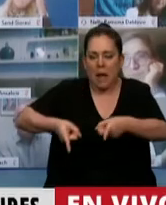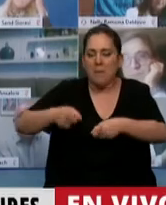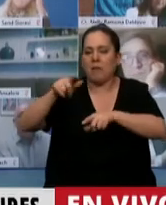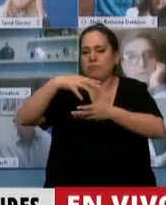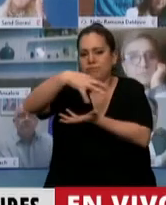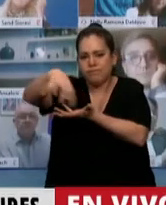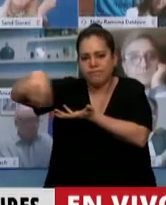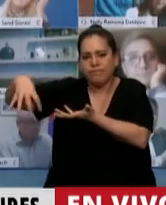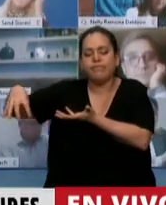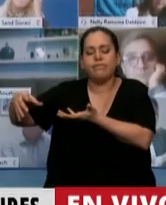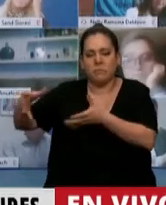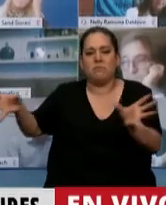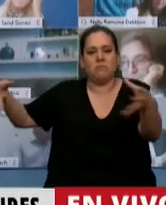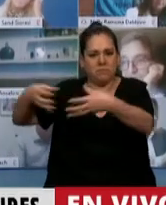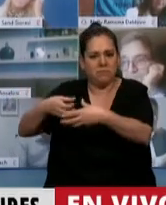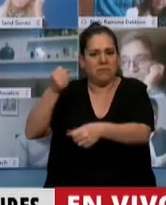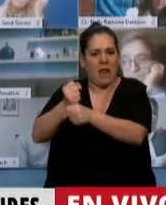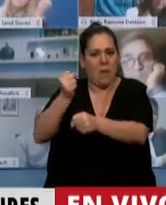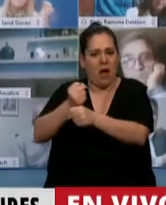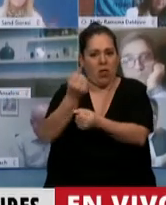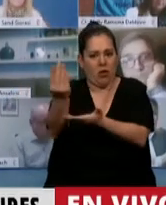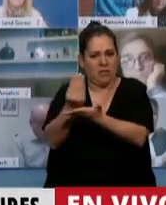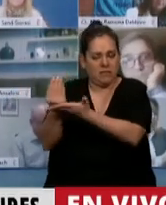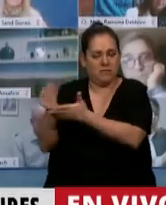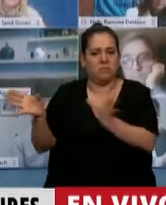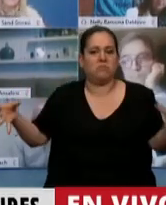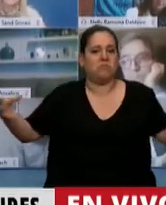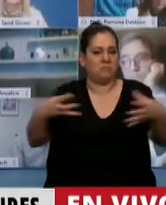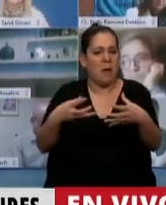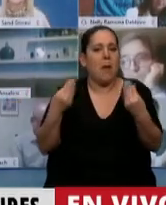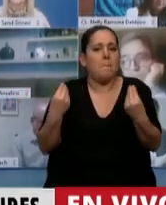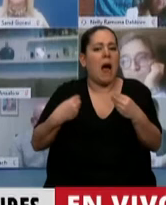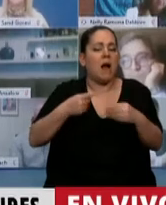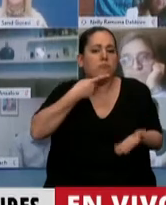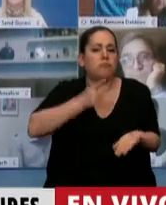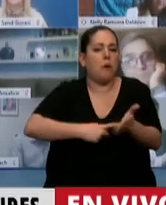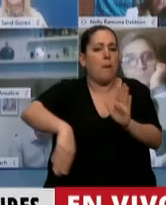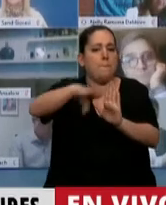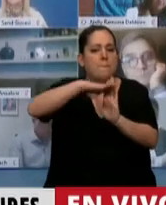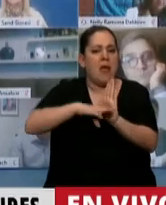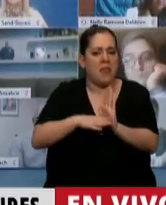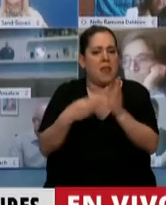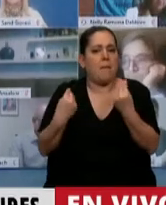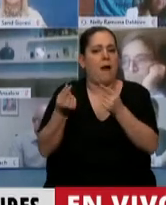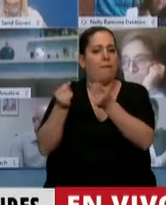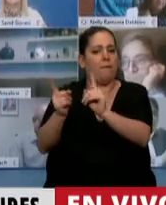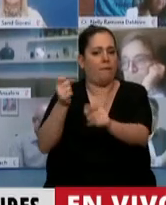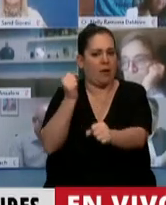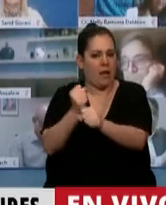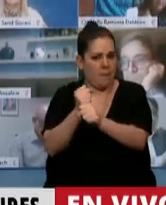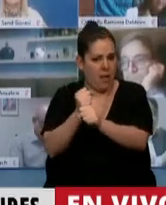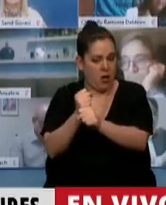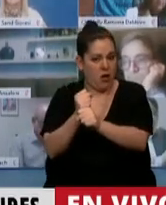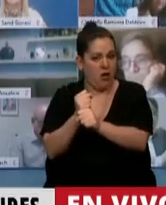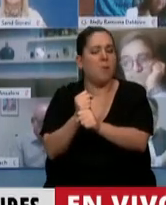actividad conjuntamente con los representantes de los trabajadores a fin de instrumentar las medidas necesarias para sostener las plantillas de empleo. En